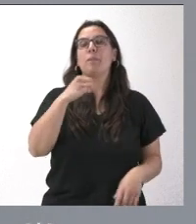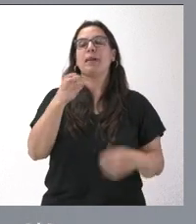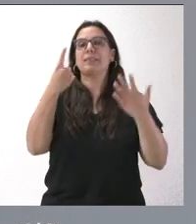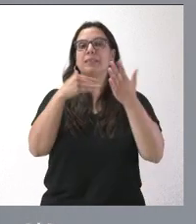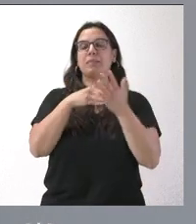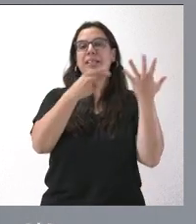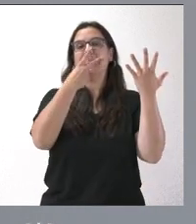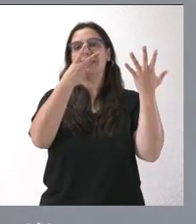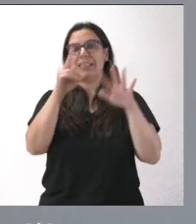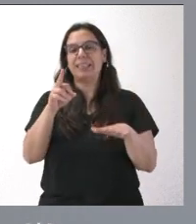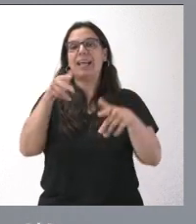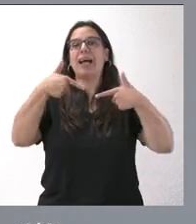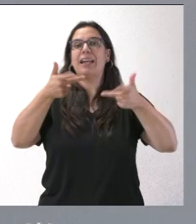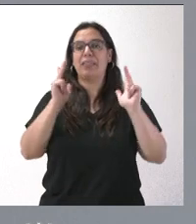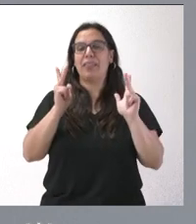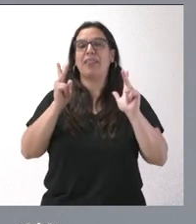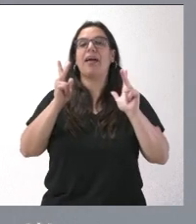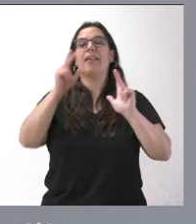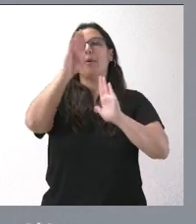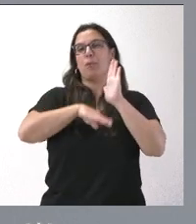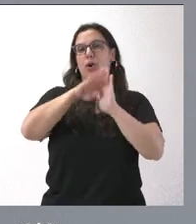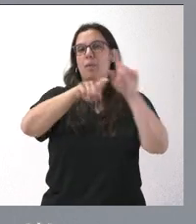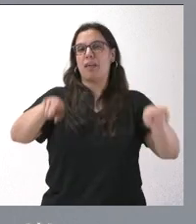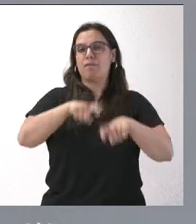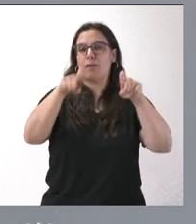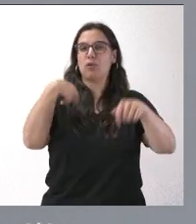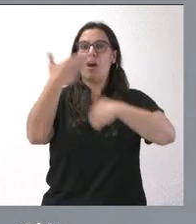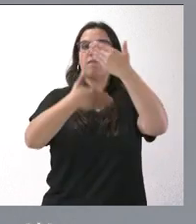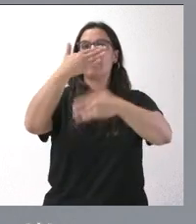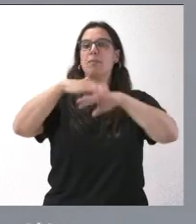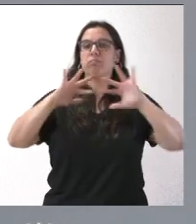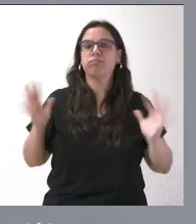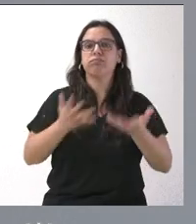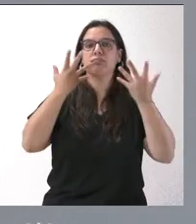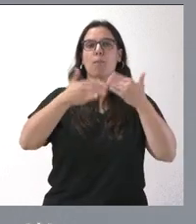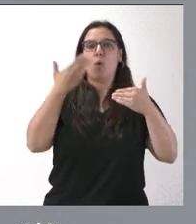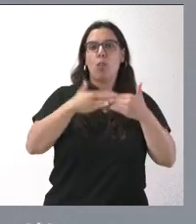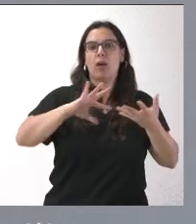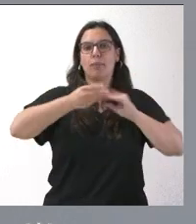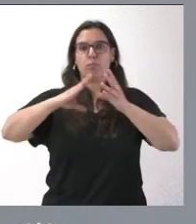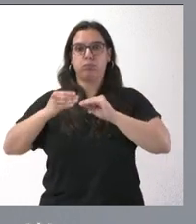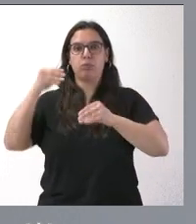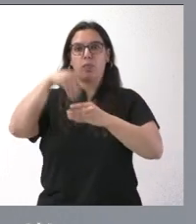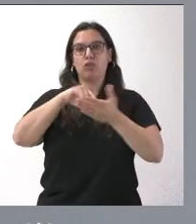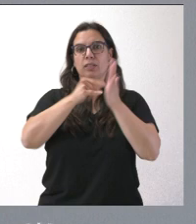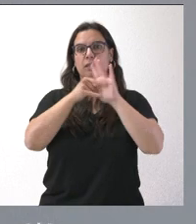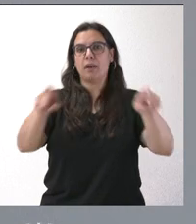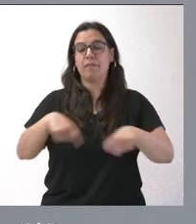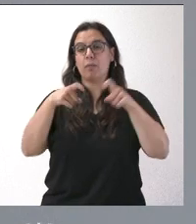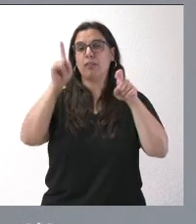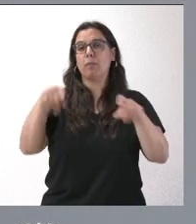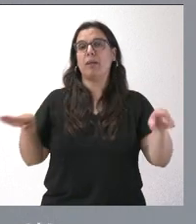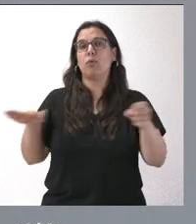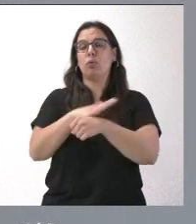.070 licencias de ofimática avanzada para potenciar la modernización de la Administración. También se financia en este caso con los fondos europeos